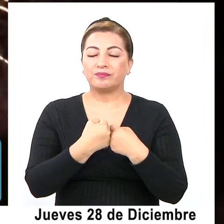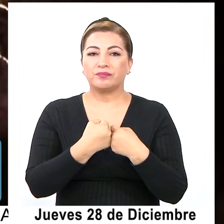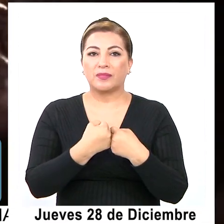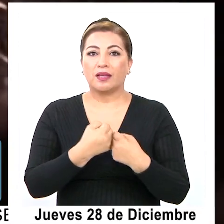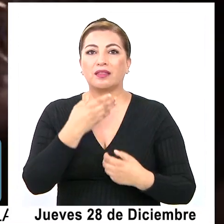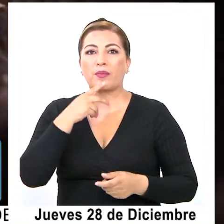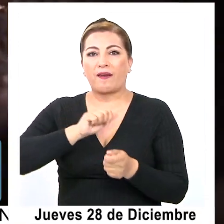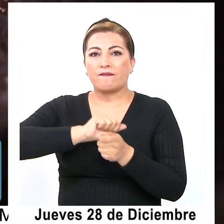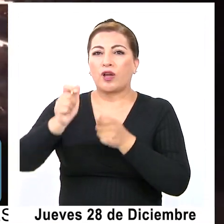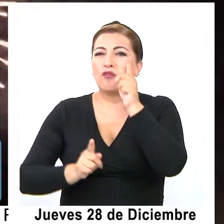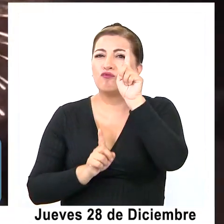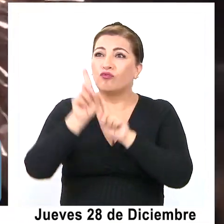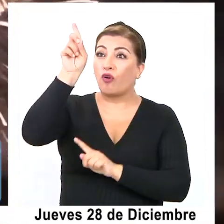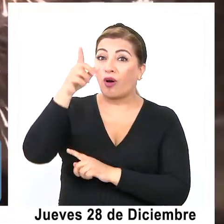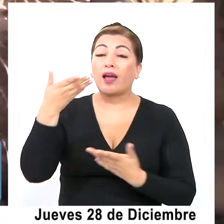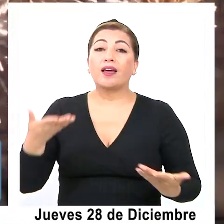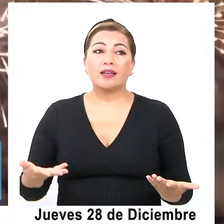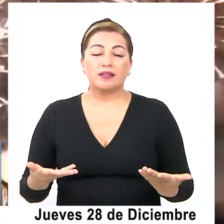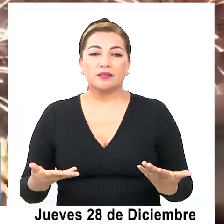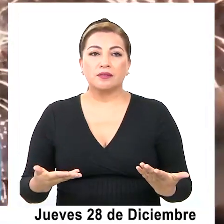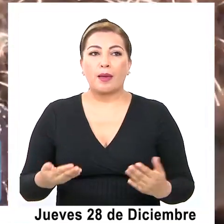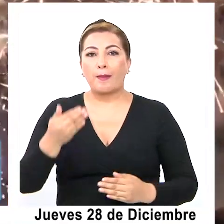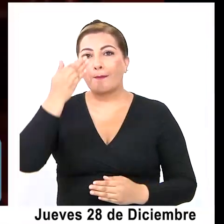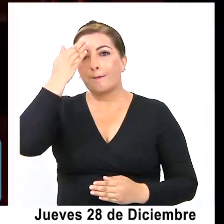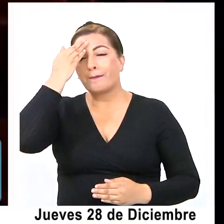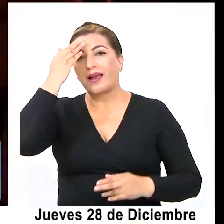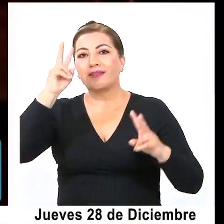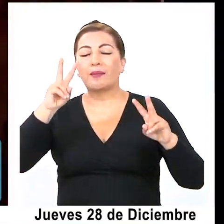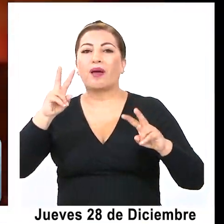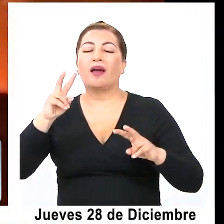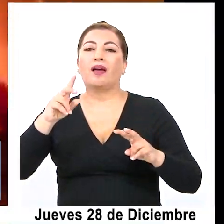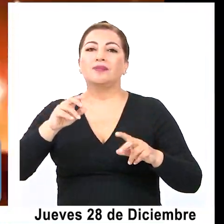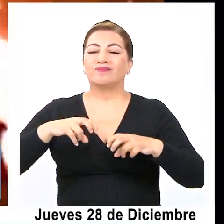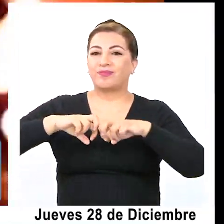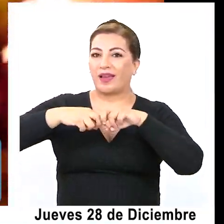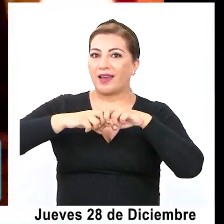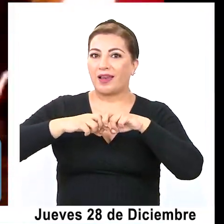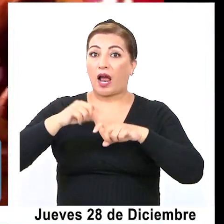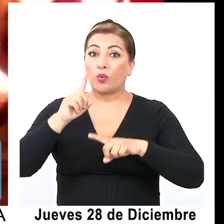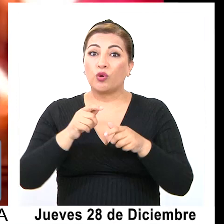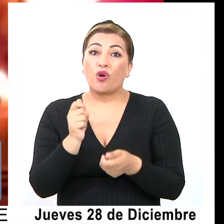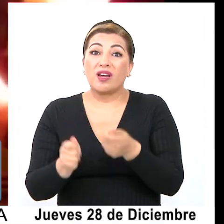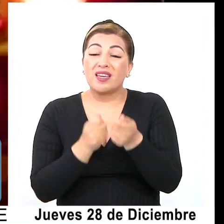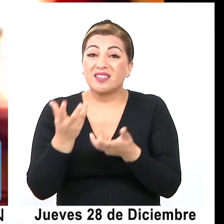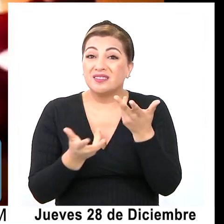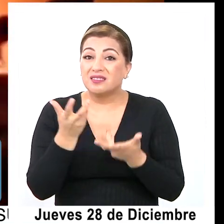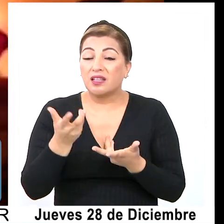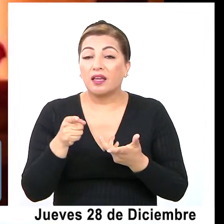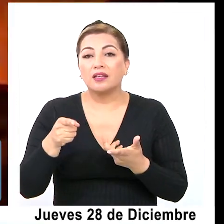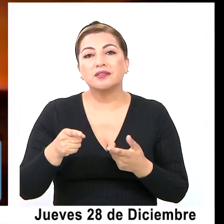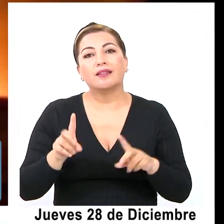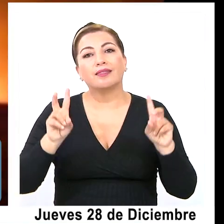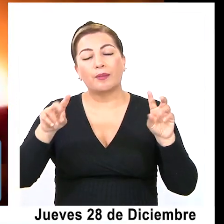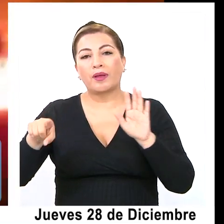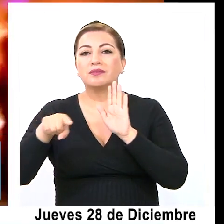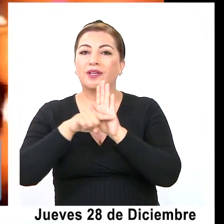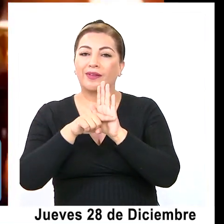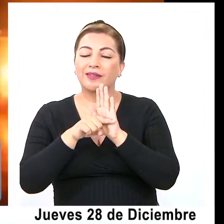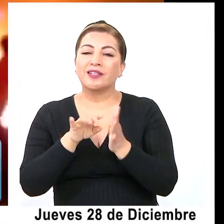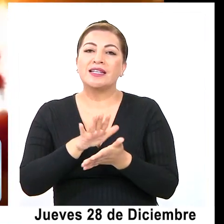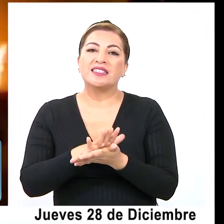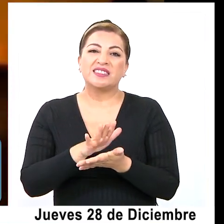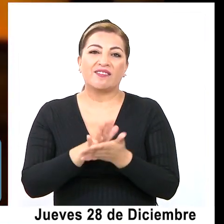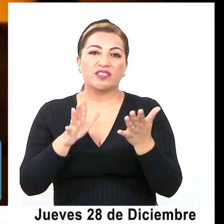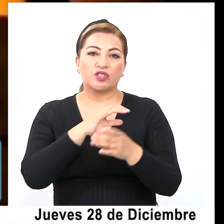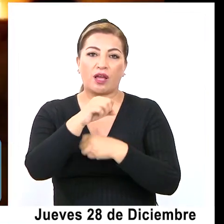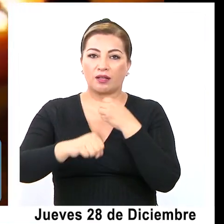ilegal de fuegos artificiales y las malas conexiones eléctricas que provocan incendios son el lado negativo de las celebraciones